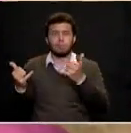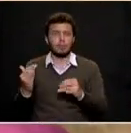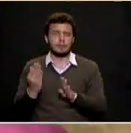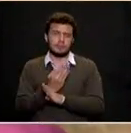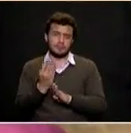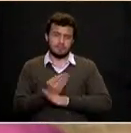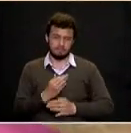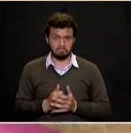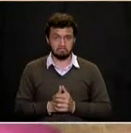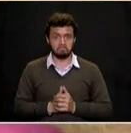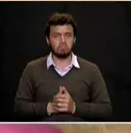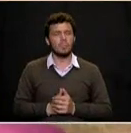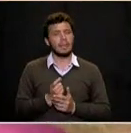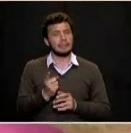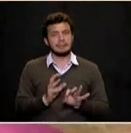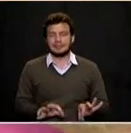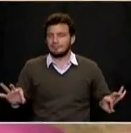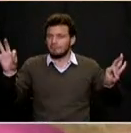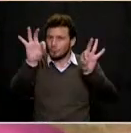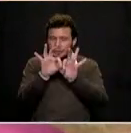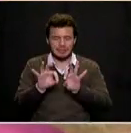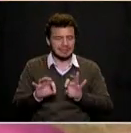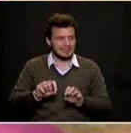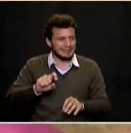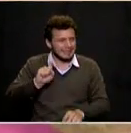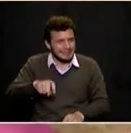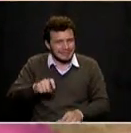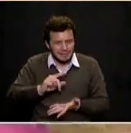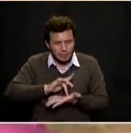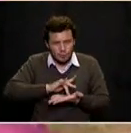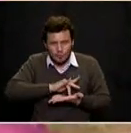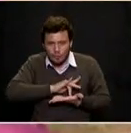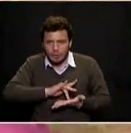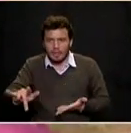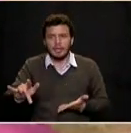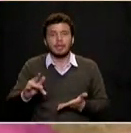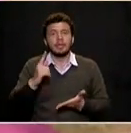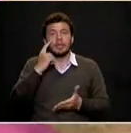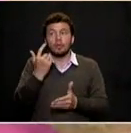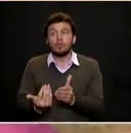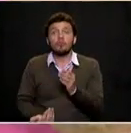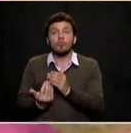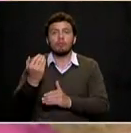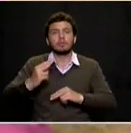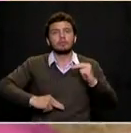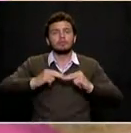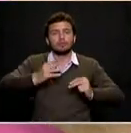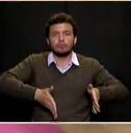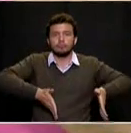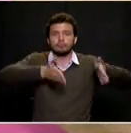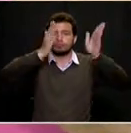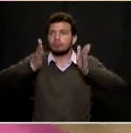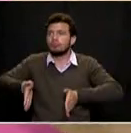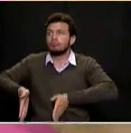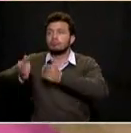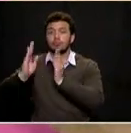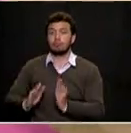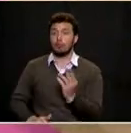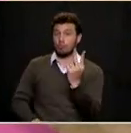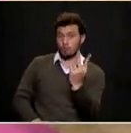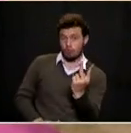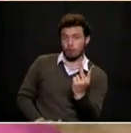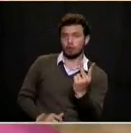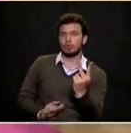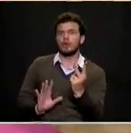que necesariamente construir rápidamente por lo menos dos torres más con capacidad para albergar por lo menos a 1